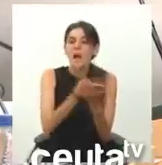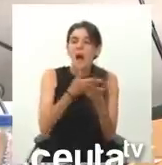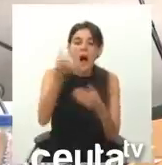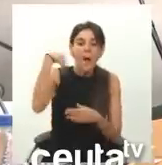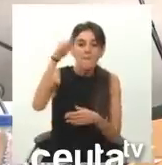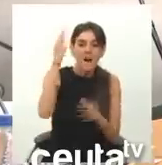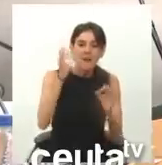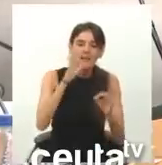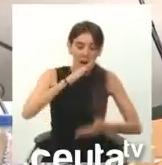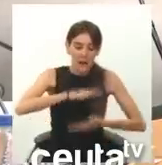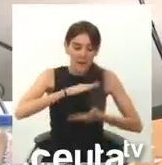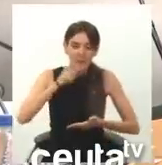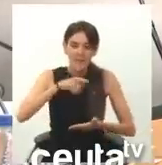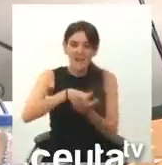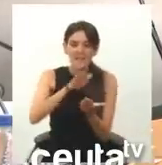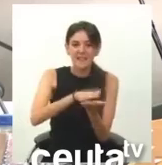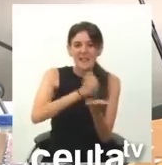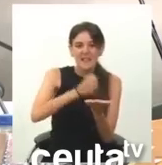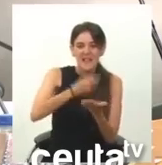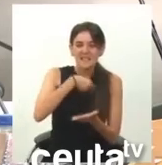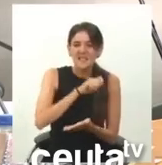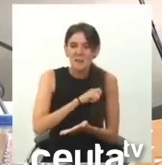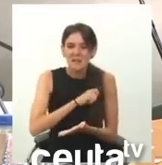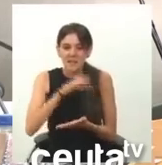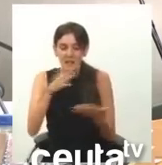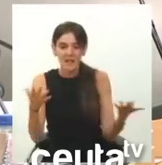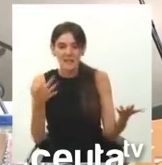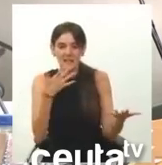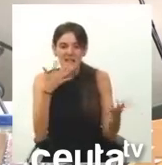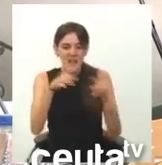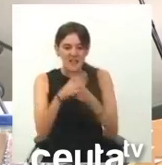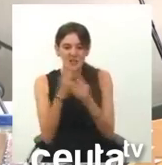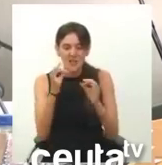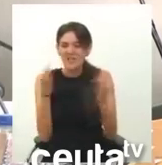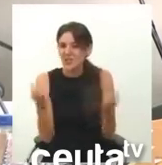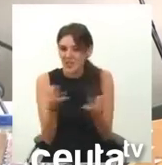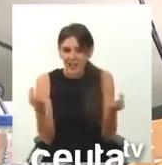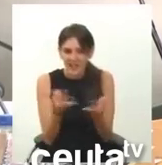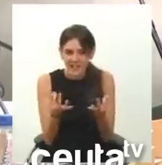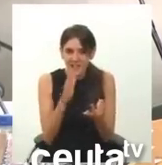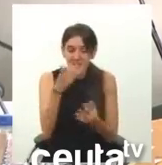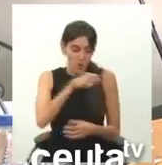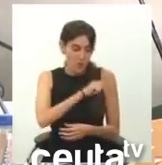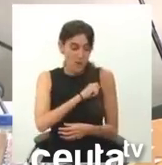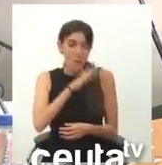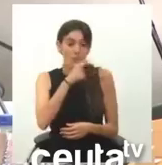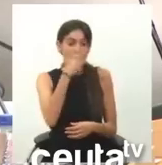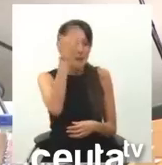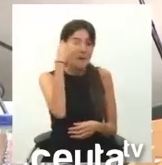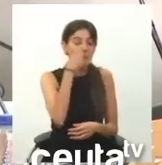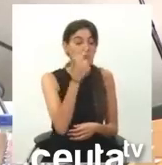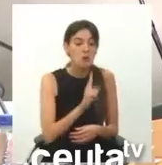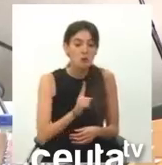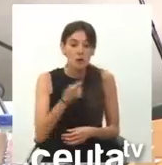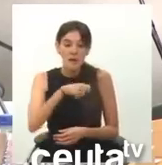Marruecos la capacidad de expedir certificado de españolidad. ¿Esto qué es? ¿Usted no es español porque lo diga a Marruecos? Yo no